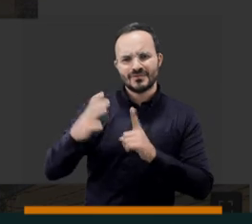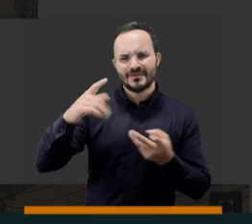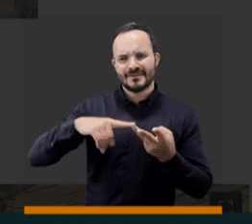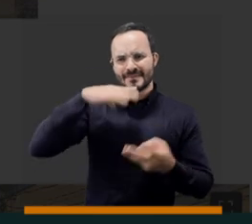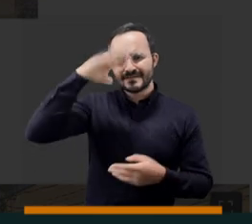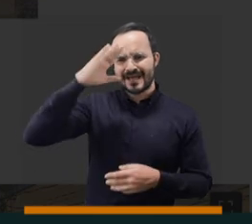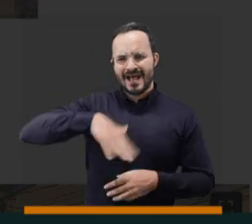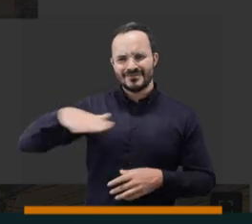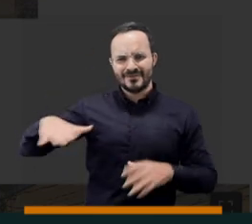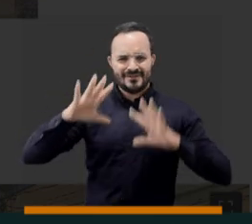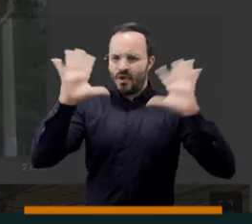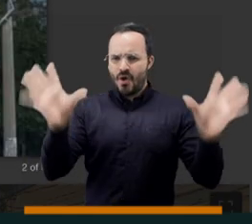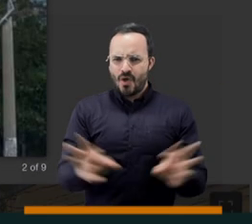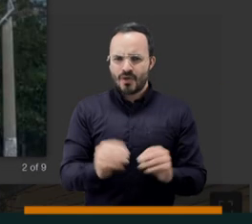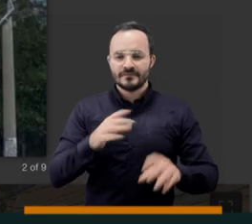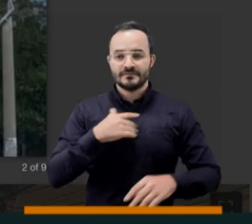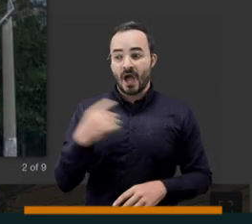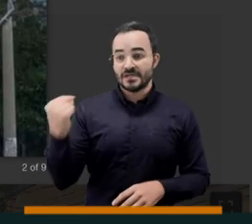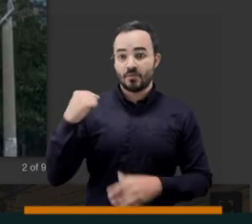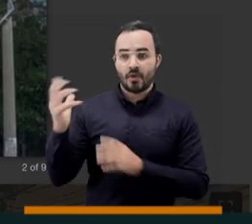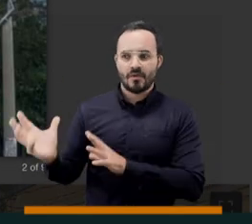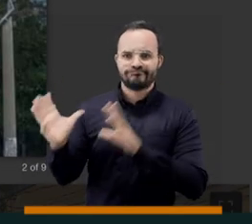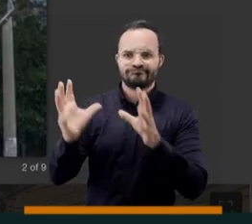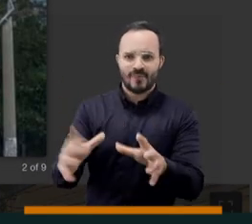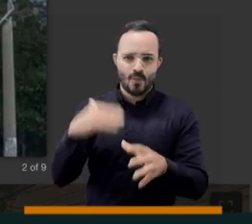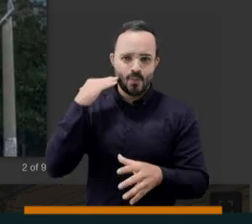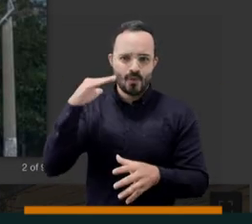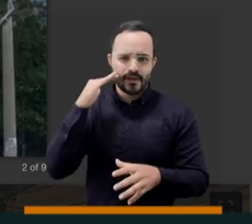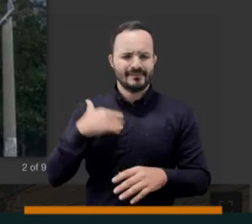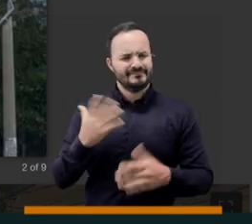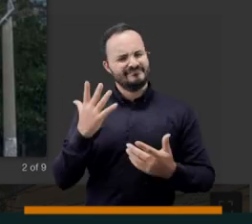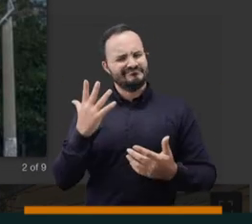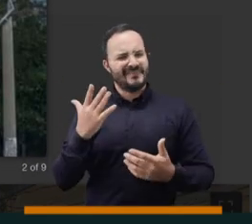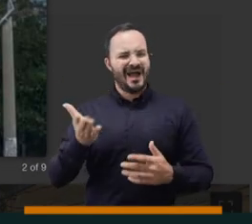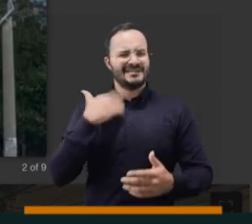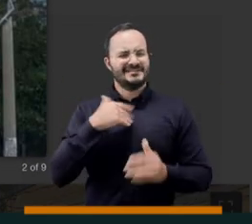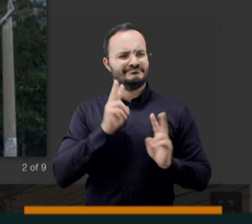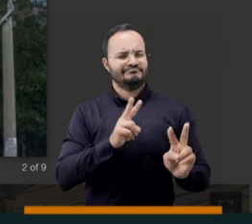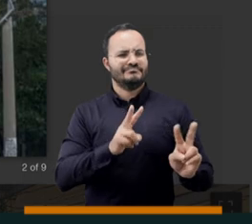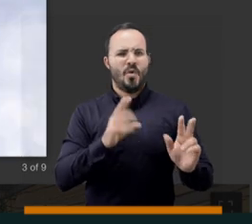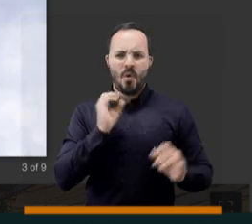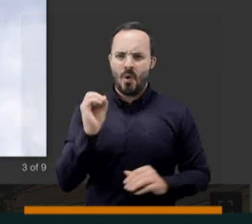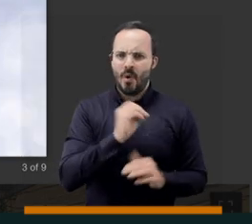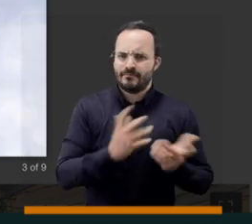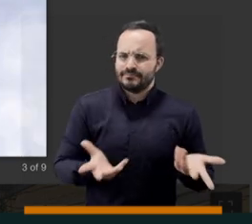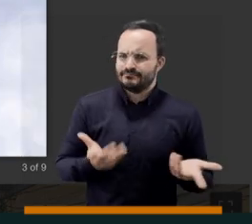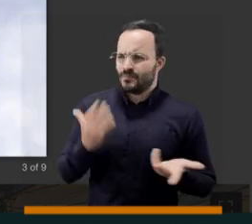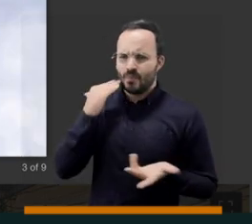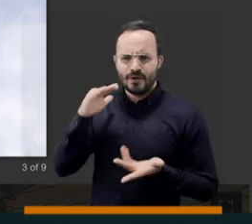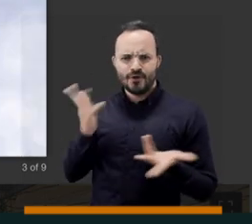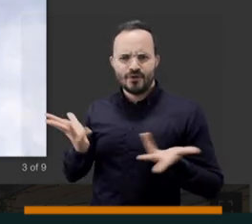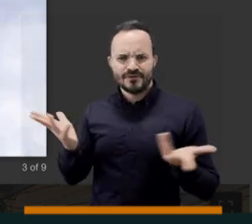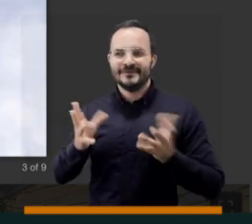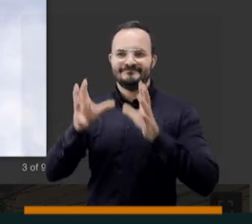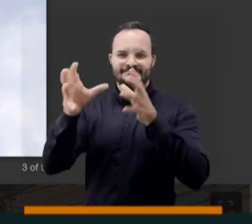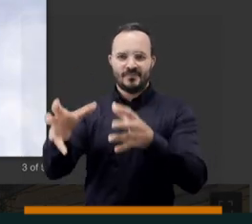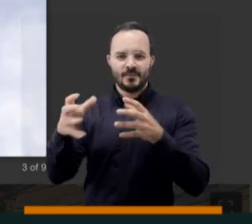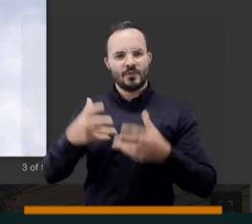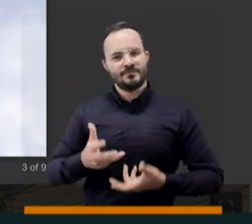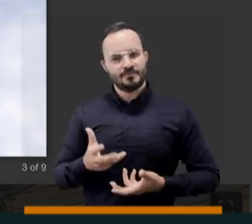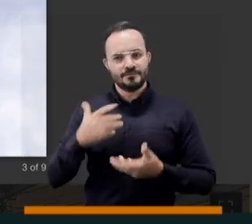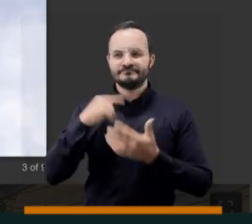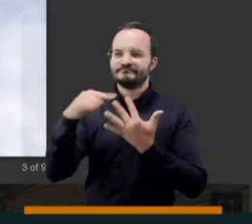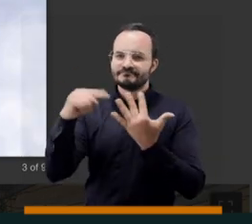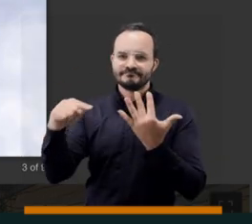de Medellín y de Antioquia. Recientemente se agregaron bustos de mujeres porque solo habían hombres y, bueno, ahí están representados,